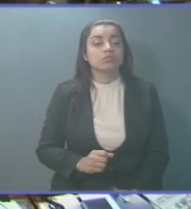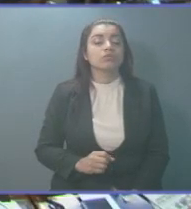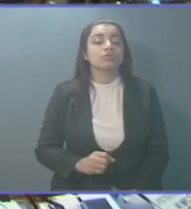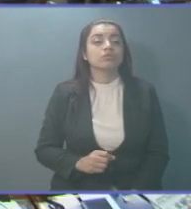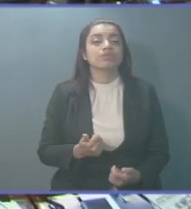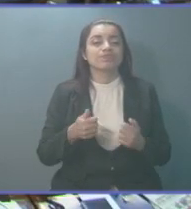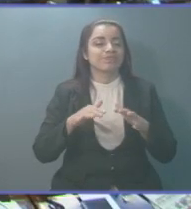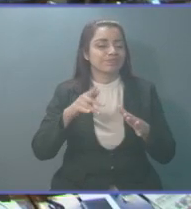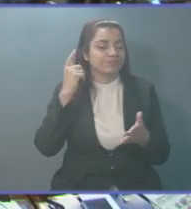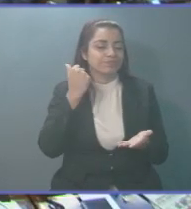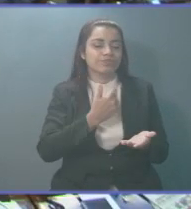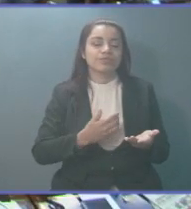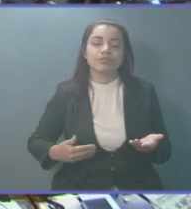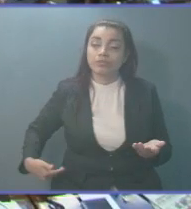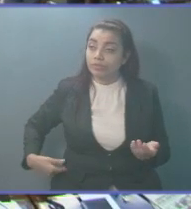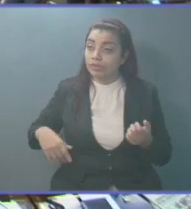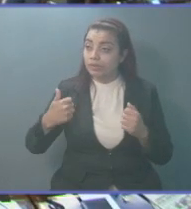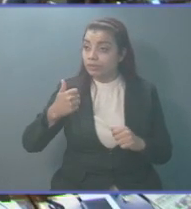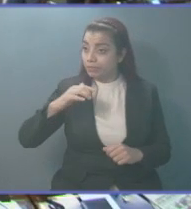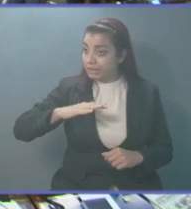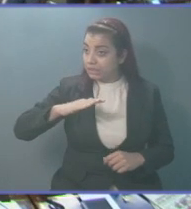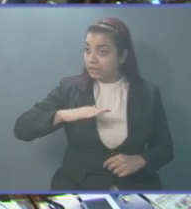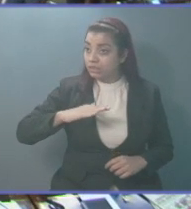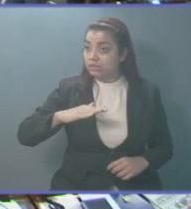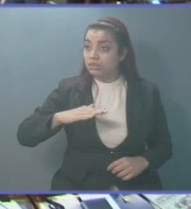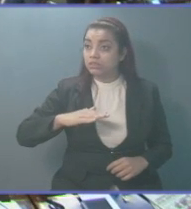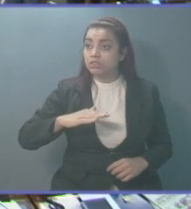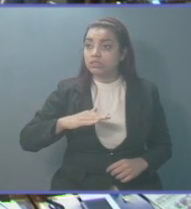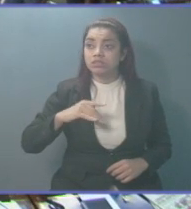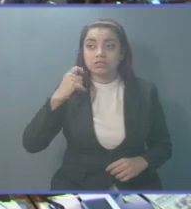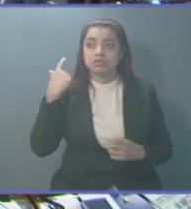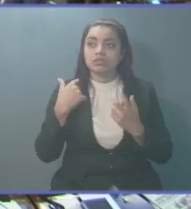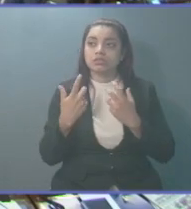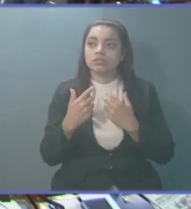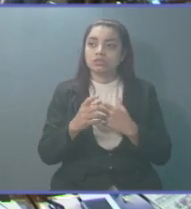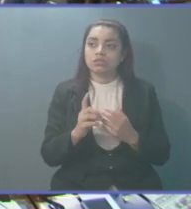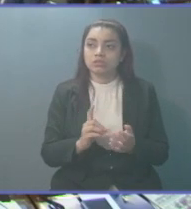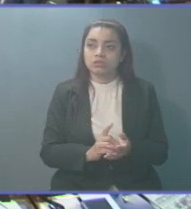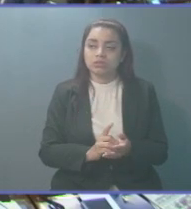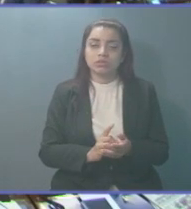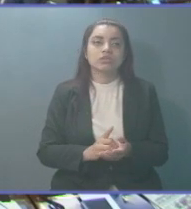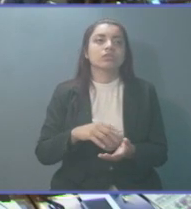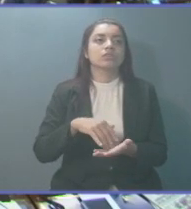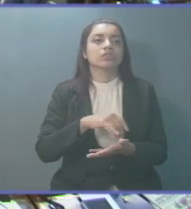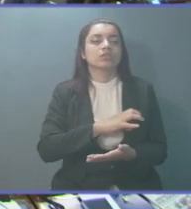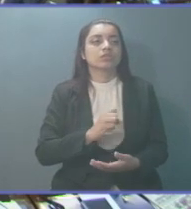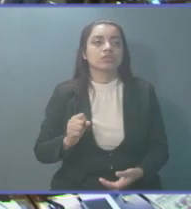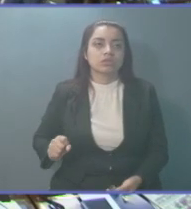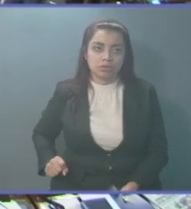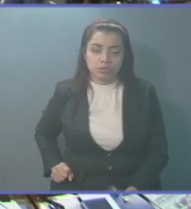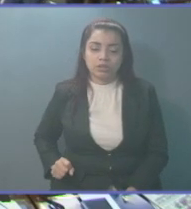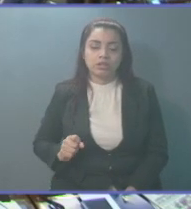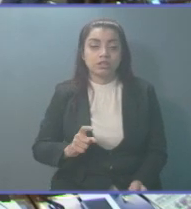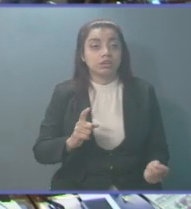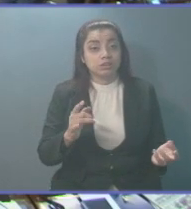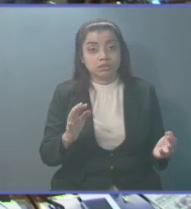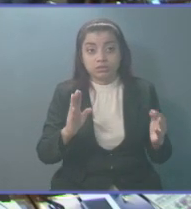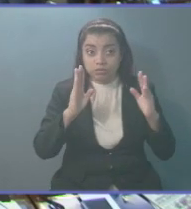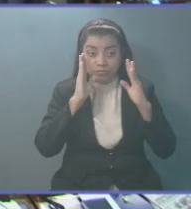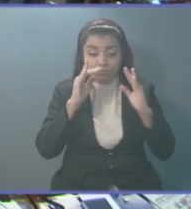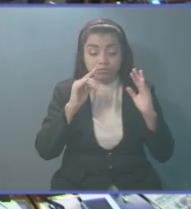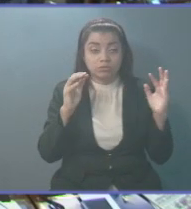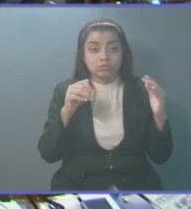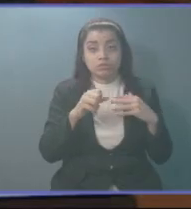Gracias, Presidente. Tengan buenas tardes, colegas, diputados y diputadas, y todos los alboreños que están pendientes de la transmisión de esta sesión